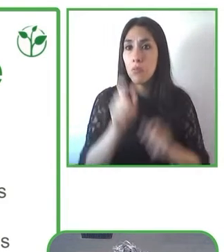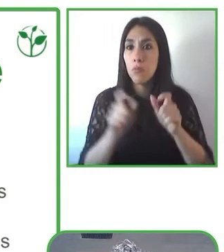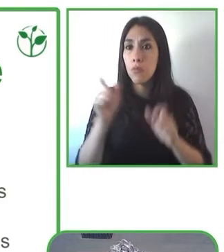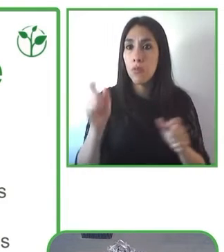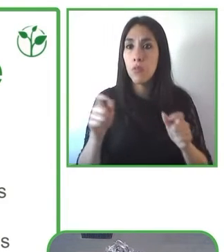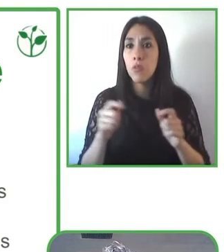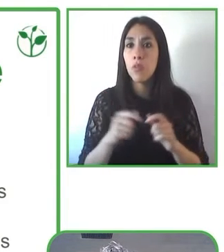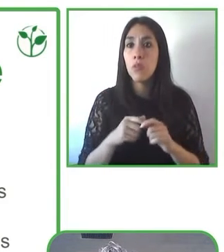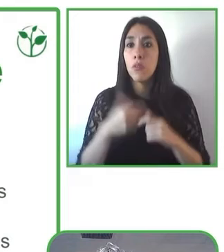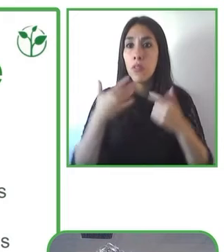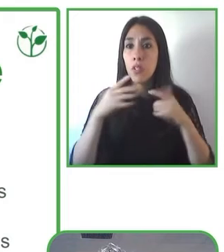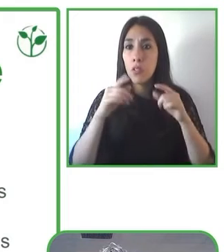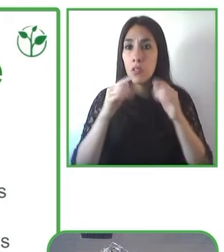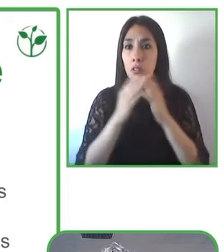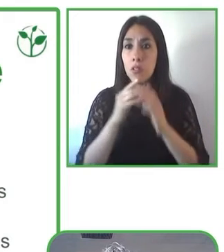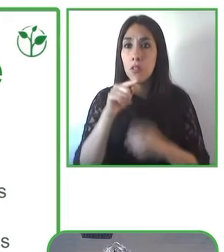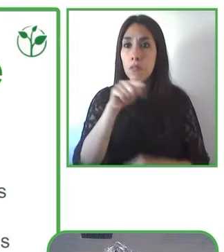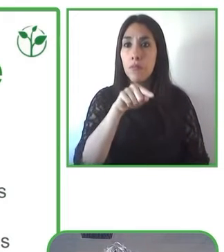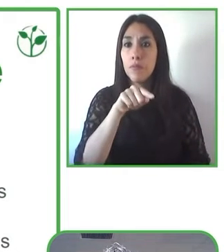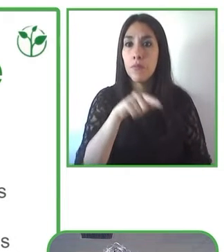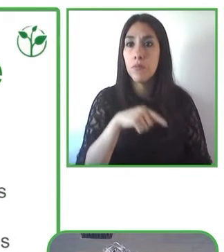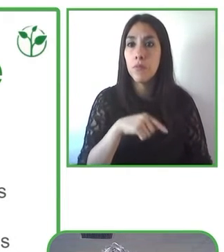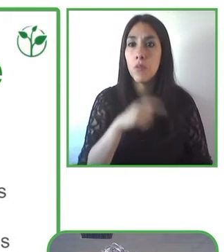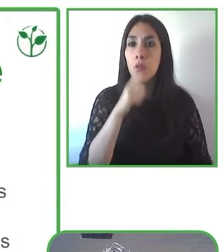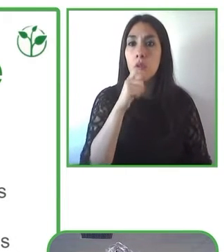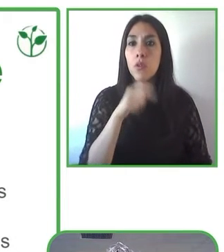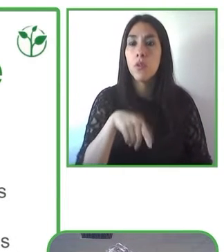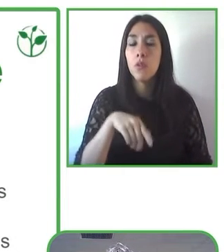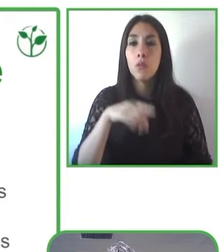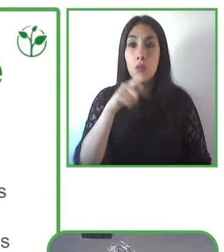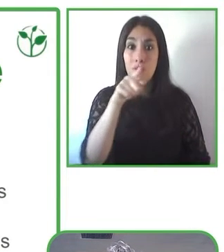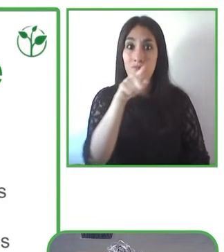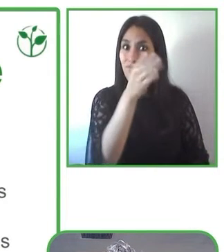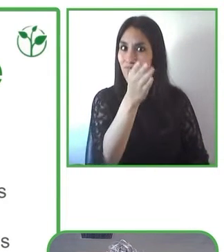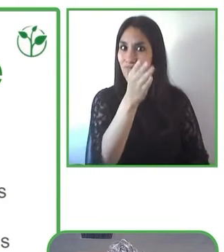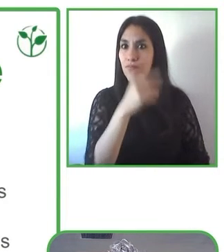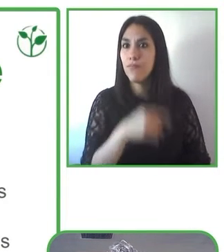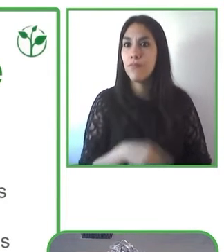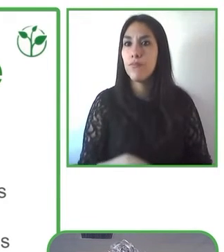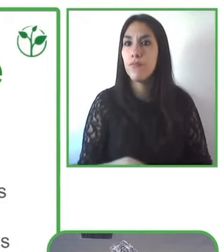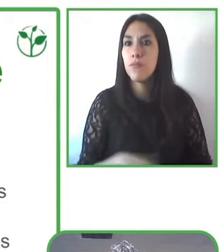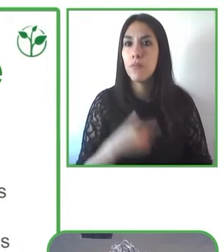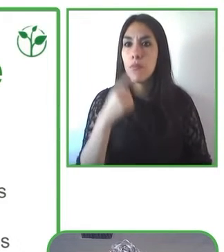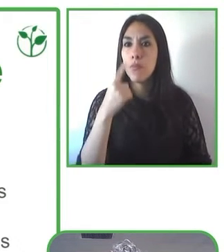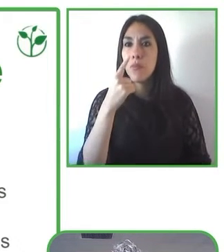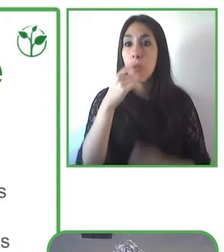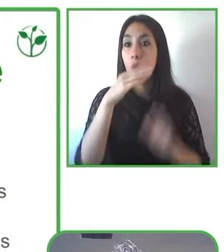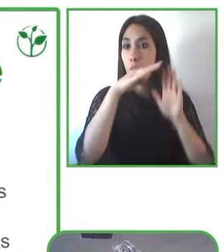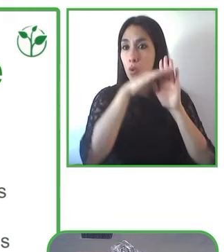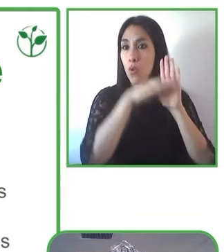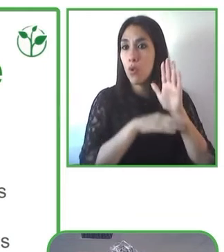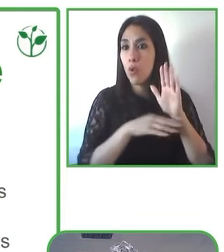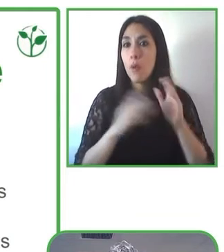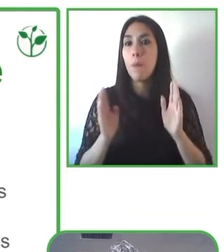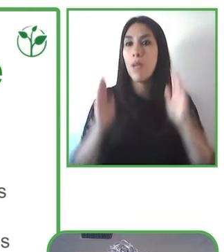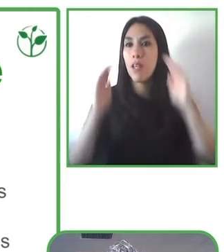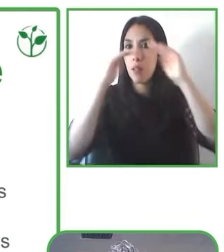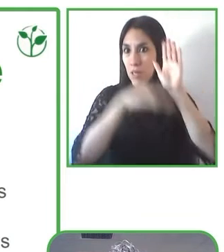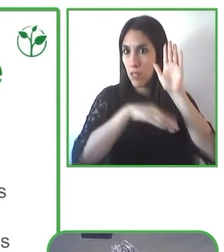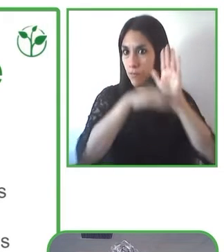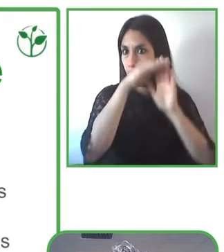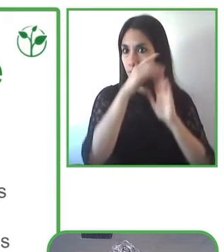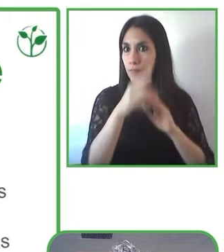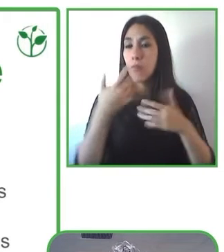discapacidad. Y se enfrentan a edificaciones públicas que entre un 8 y un 12% cumplirían la accesibilidad